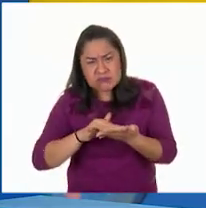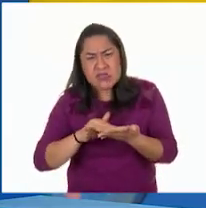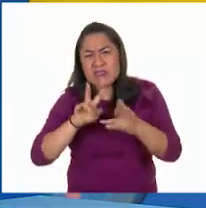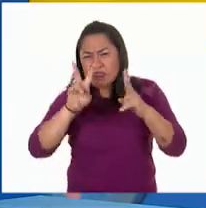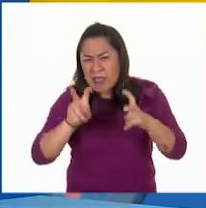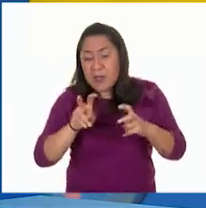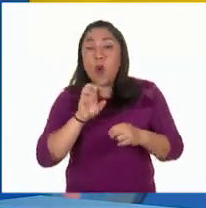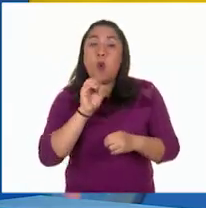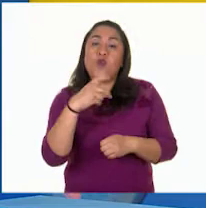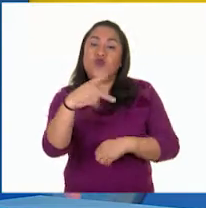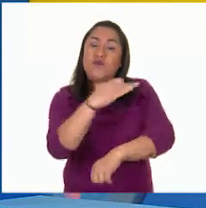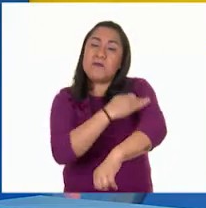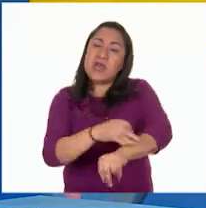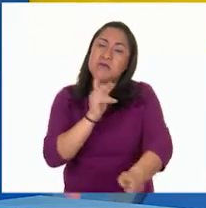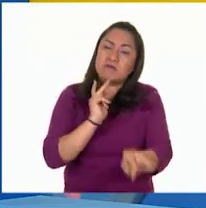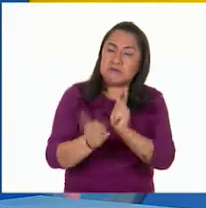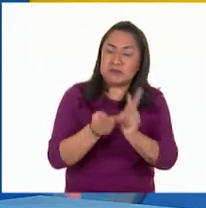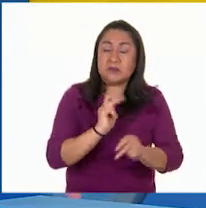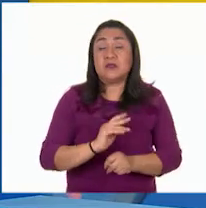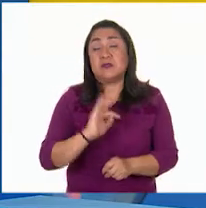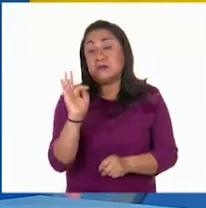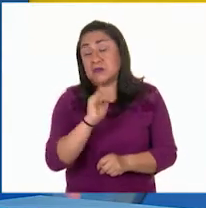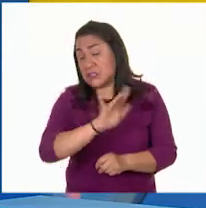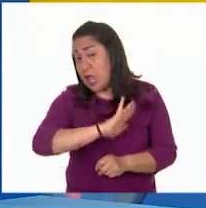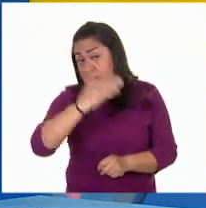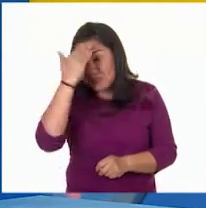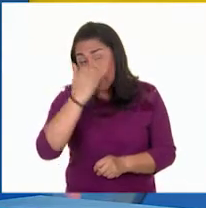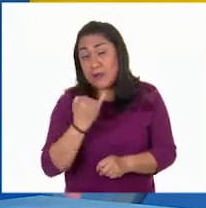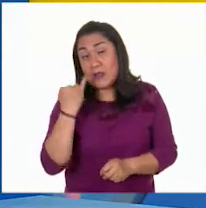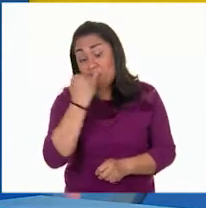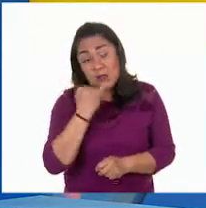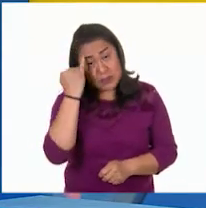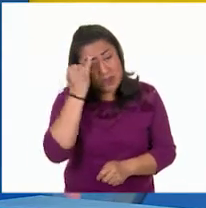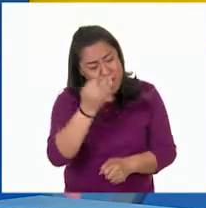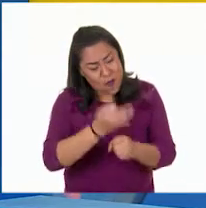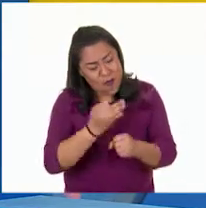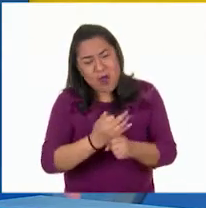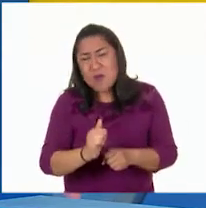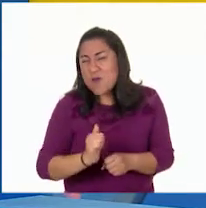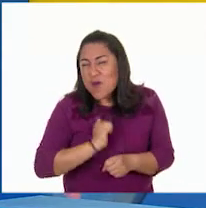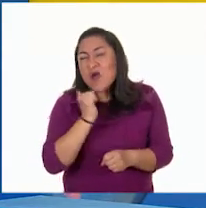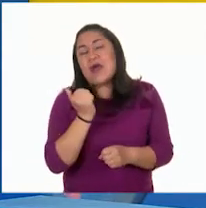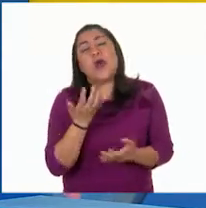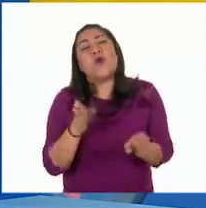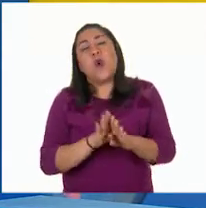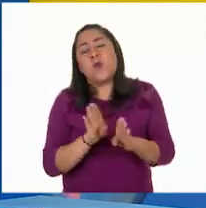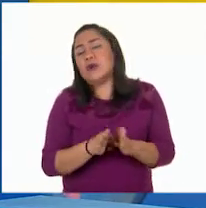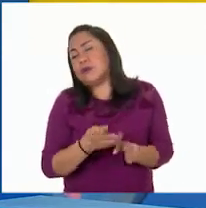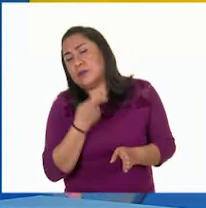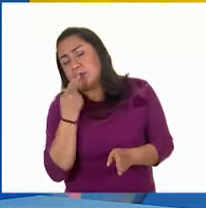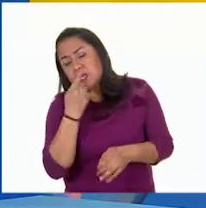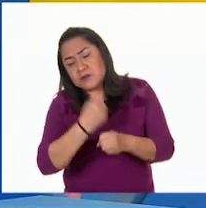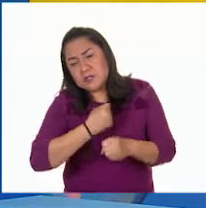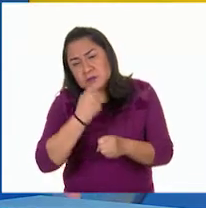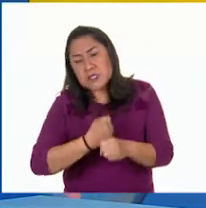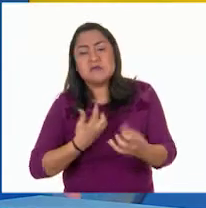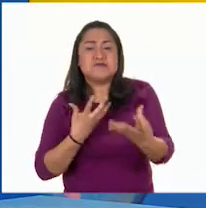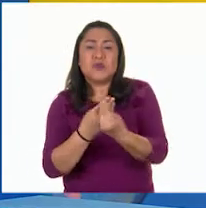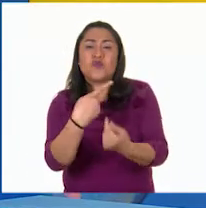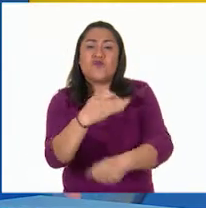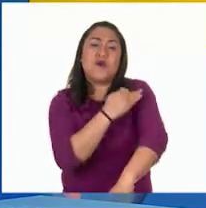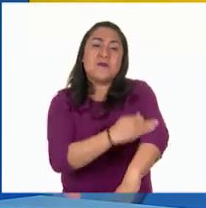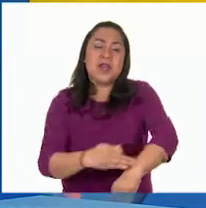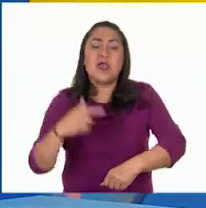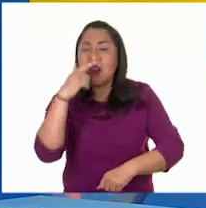familia. Si tienes la fortuna de hablar una lengua indígena, aprovecha también este momento para practicarla y platica con tu familia